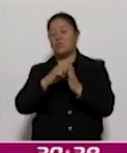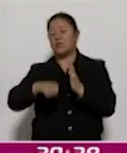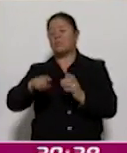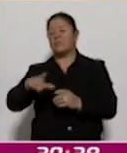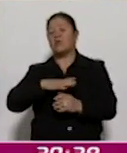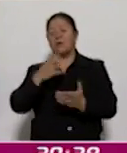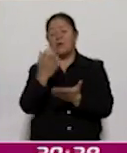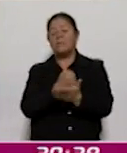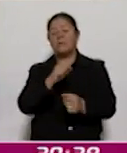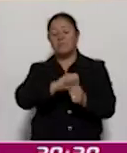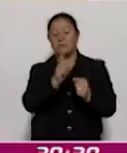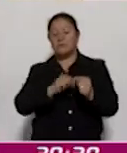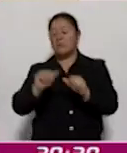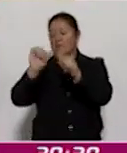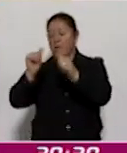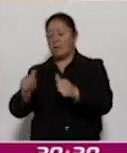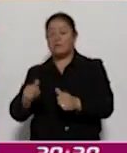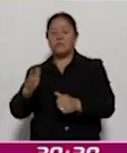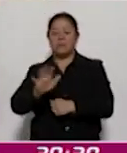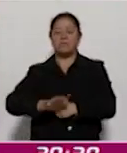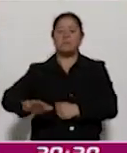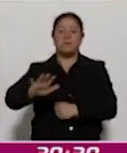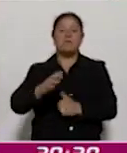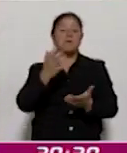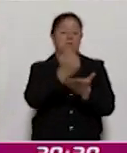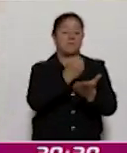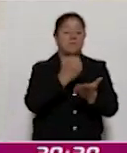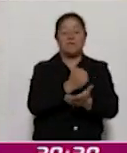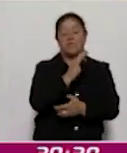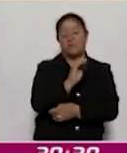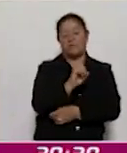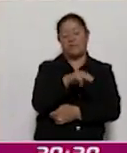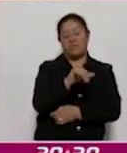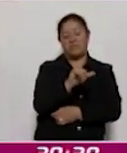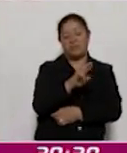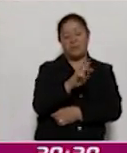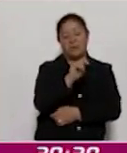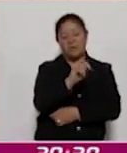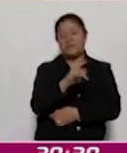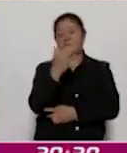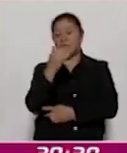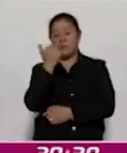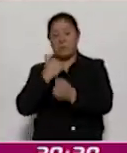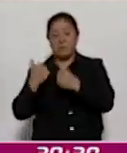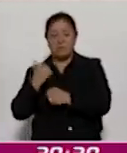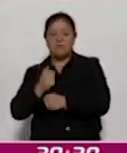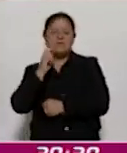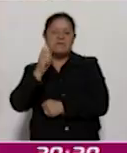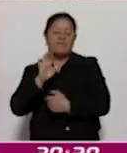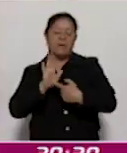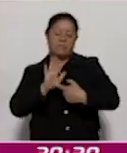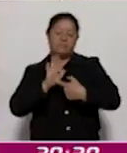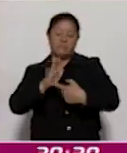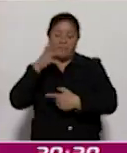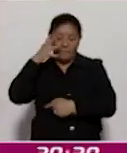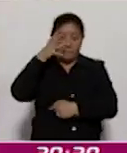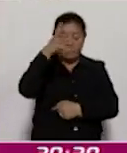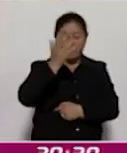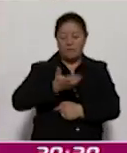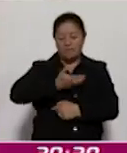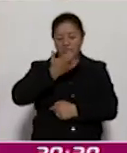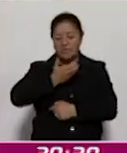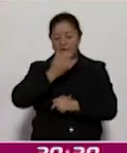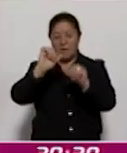Nacional de Arte Popular y el Premio Conmemorativo FONAR 50 años, lo que demuestra la vitalidad y el futuro de las tradiciones